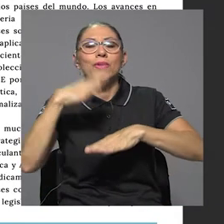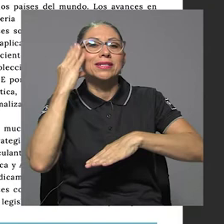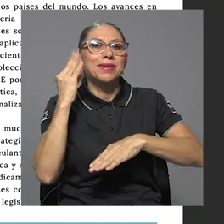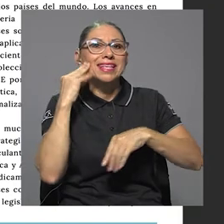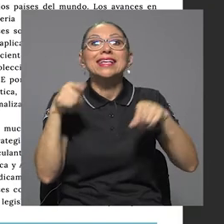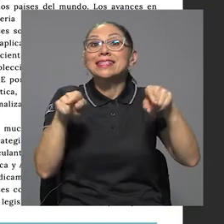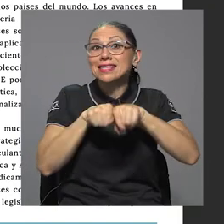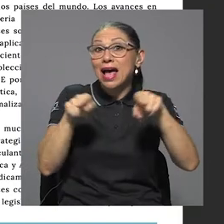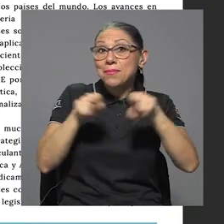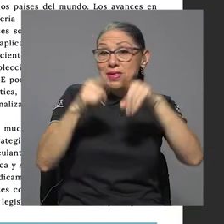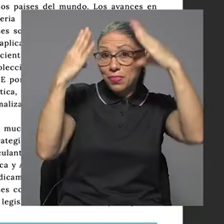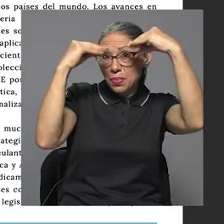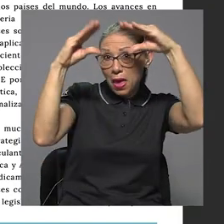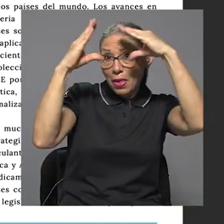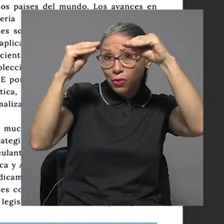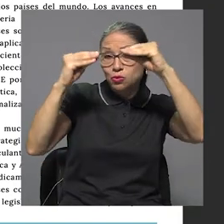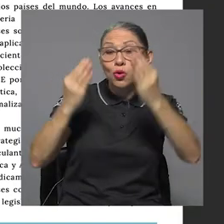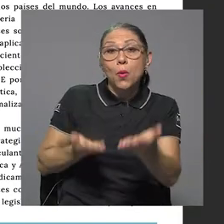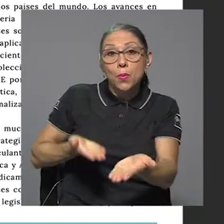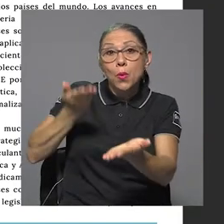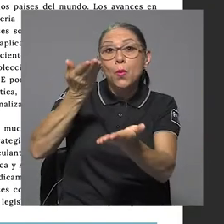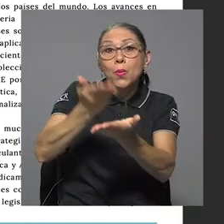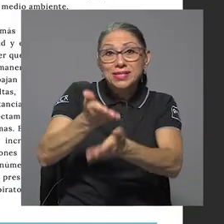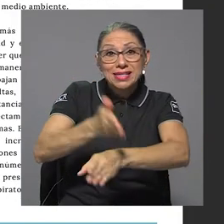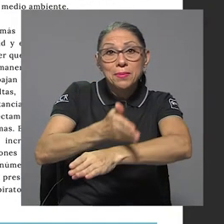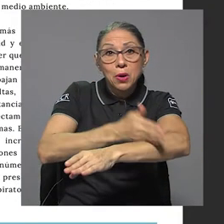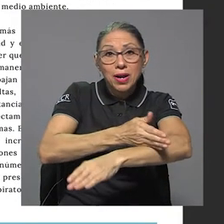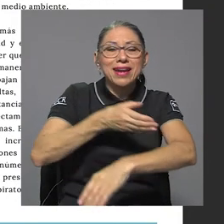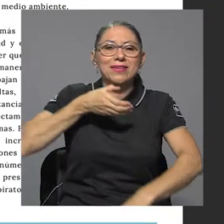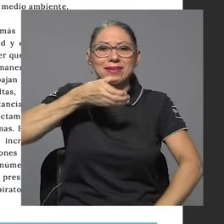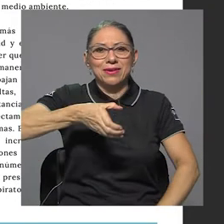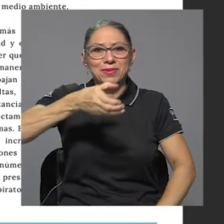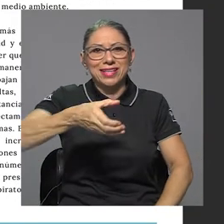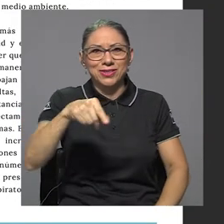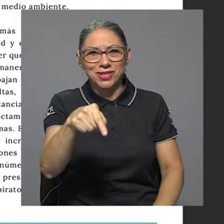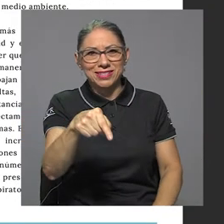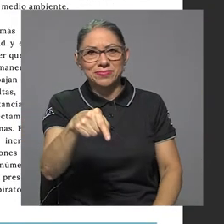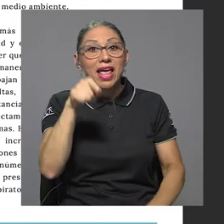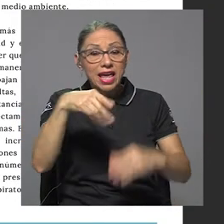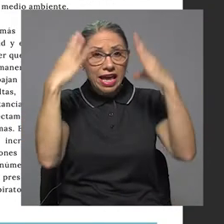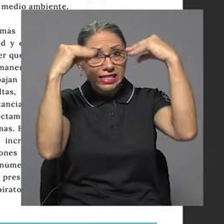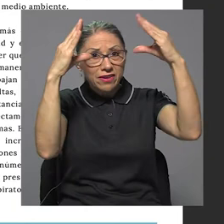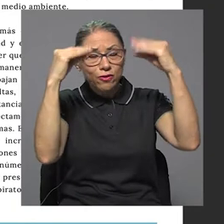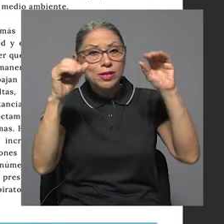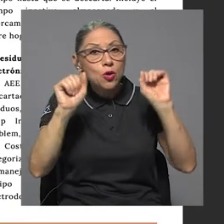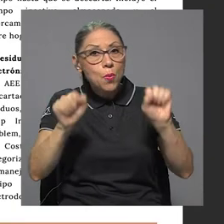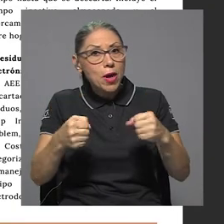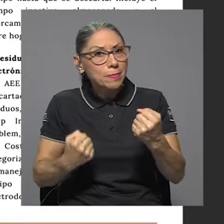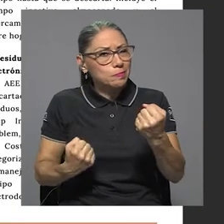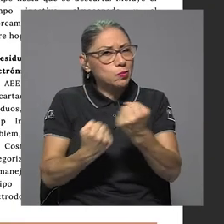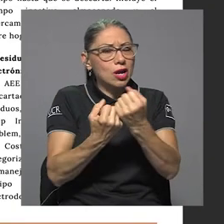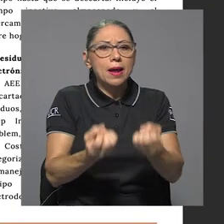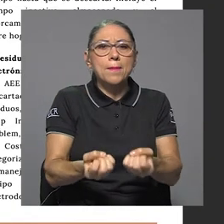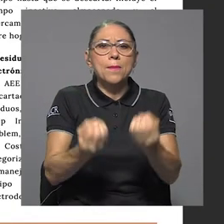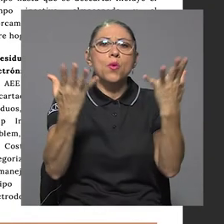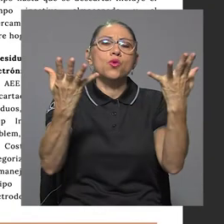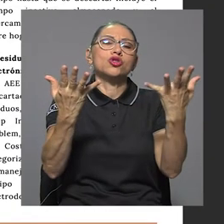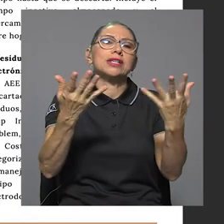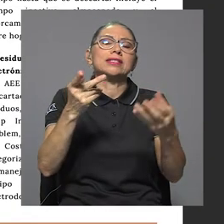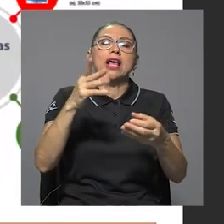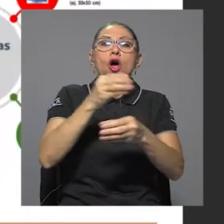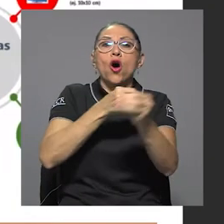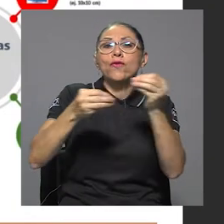datos, propuestas de mejora y recomendaciones, por lo que esta información servirá a múltiples actores institucionales,